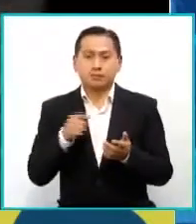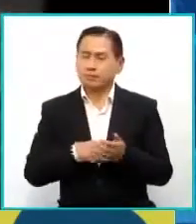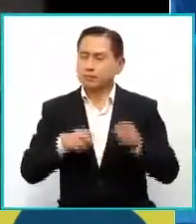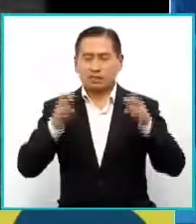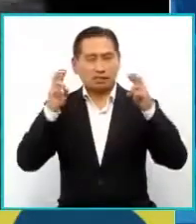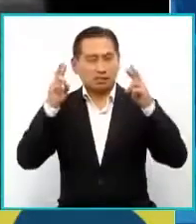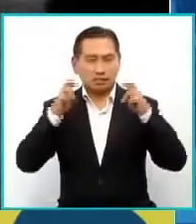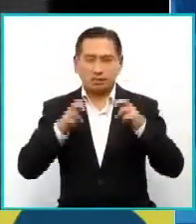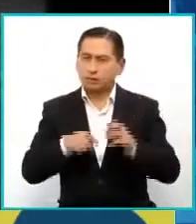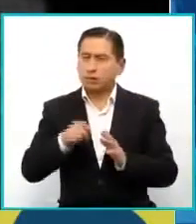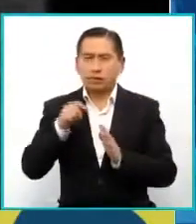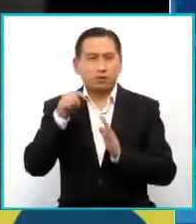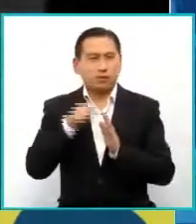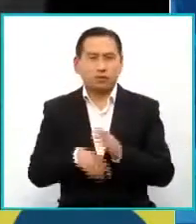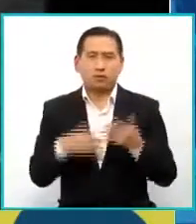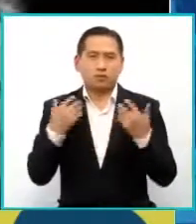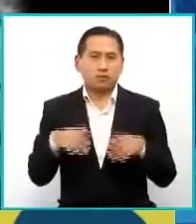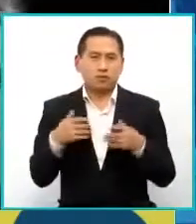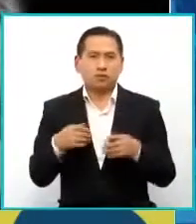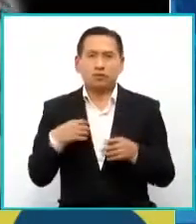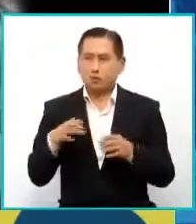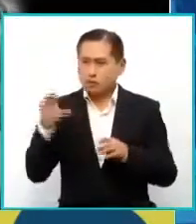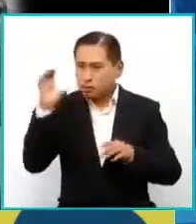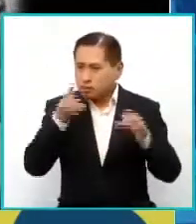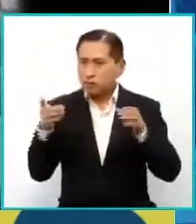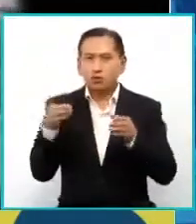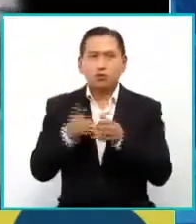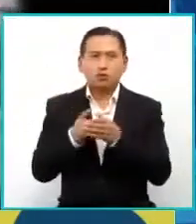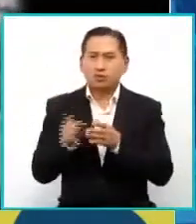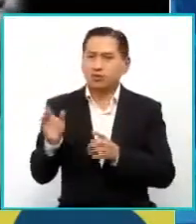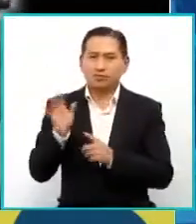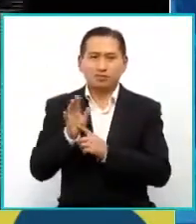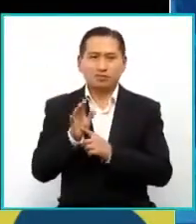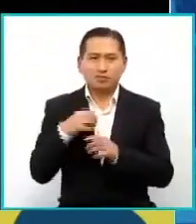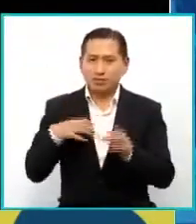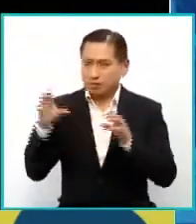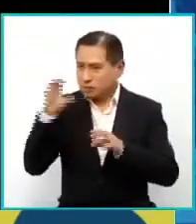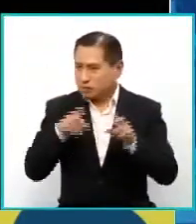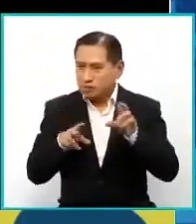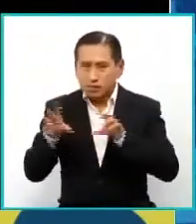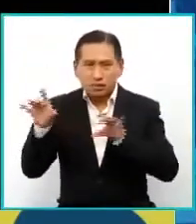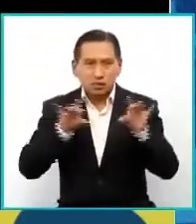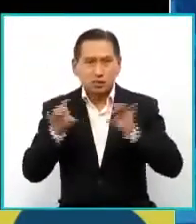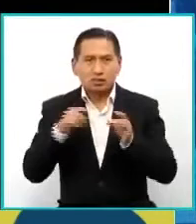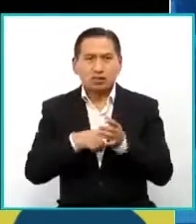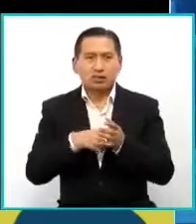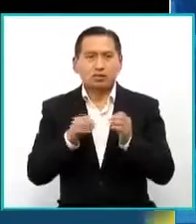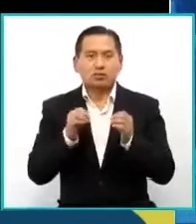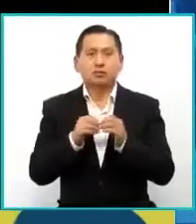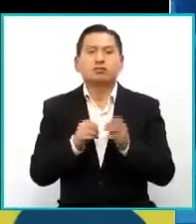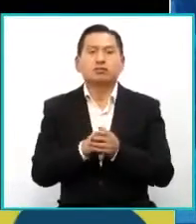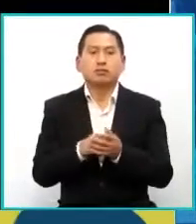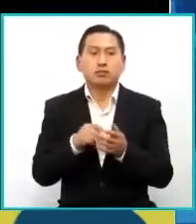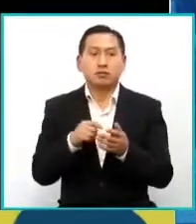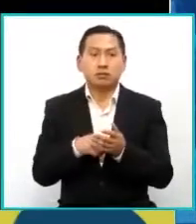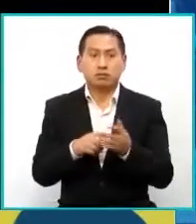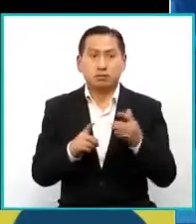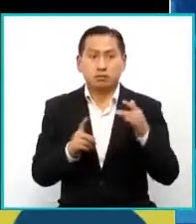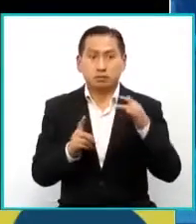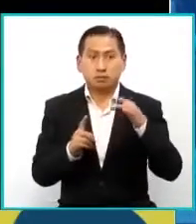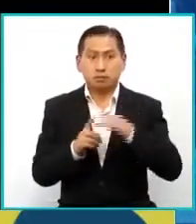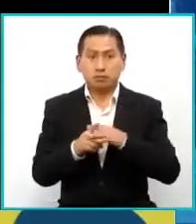investigación exhaustiva para encontrar estos archivos que te comento. El filtro ha sido